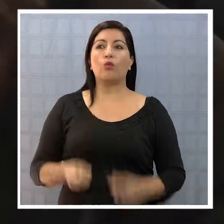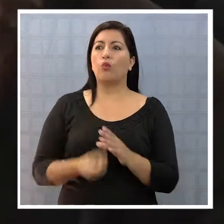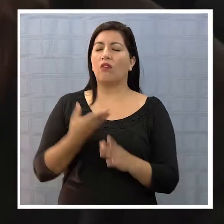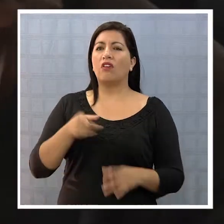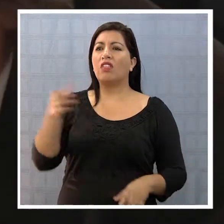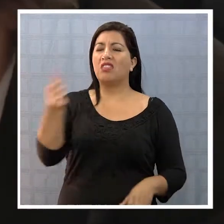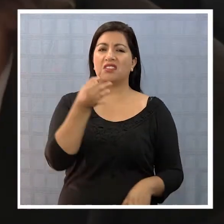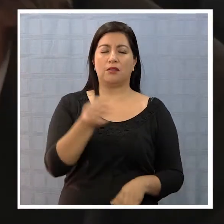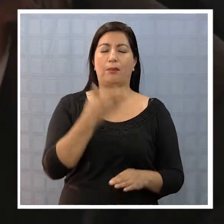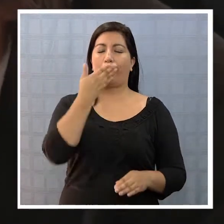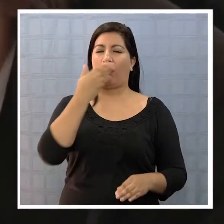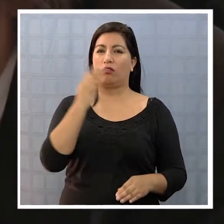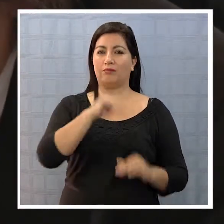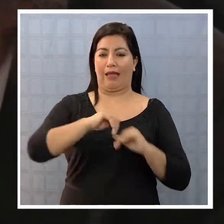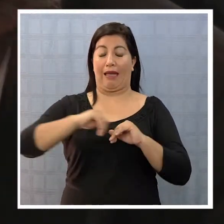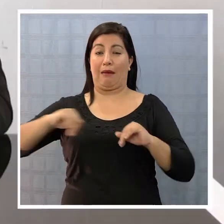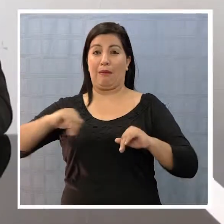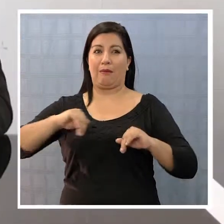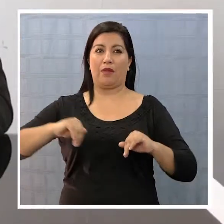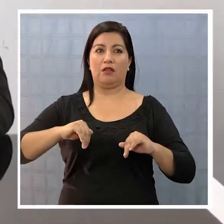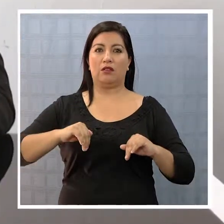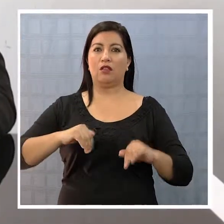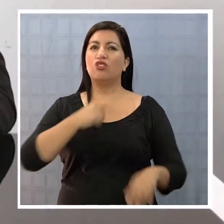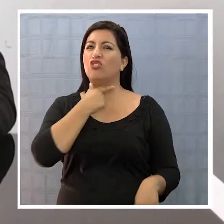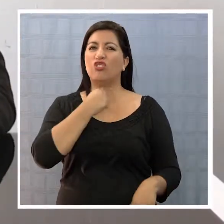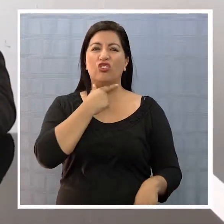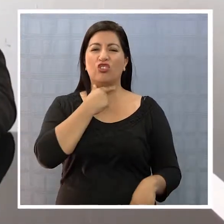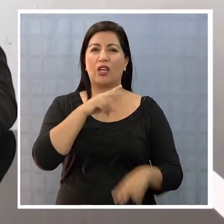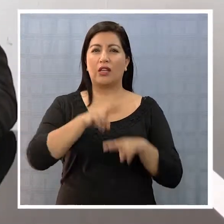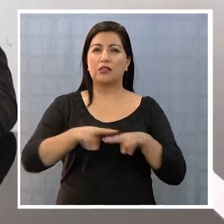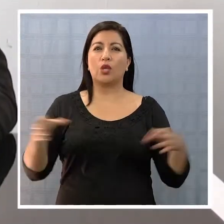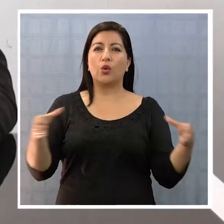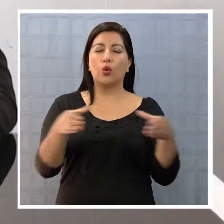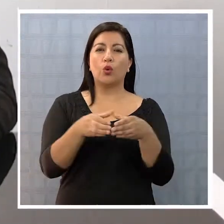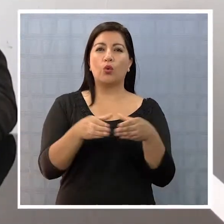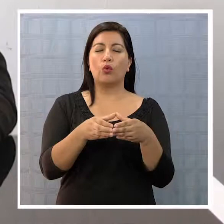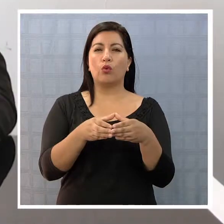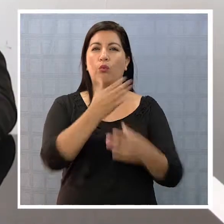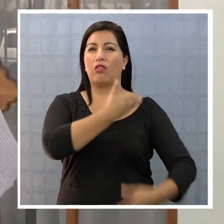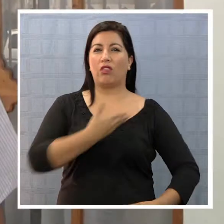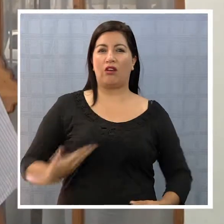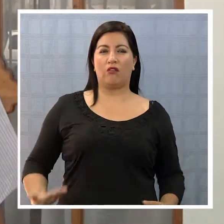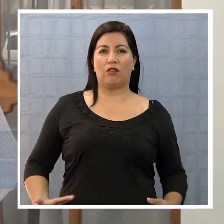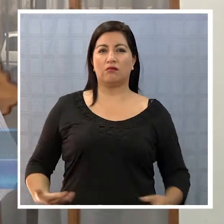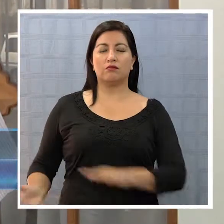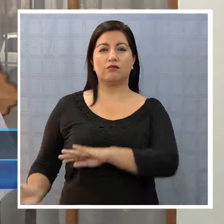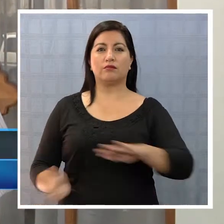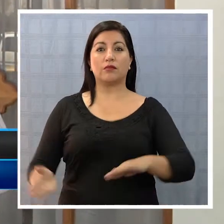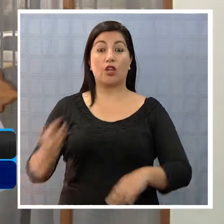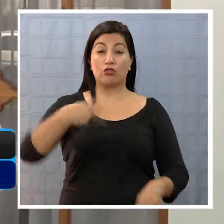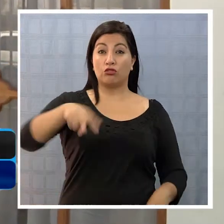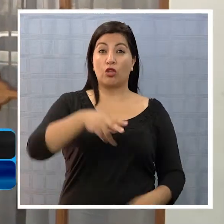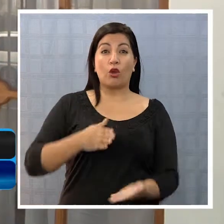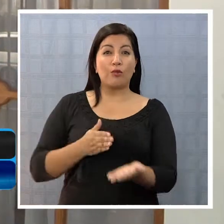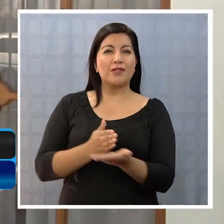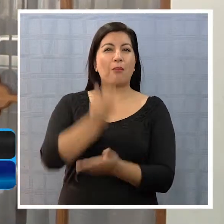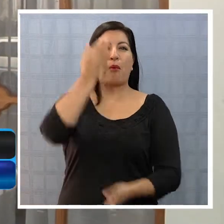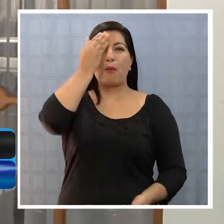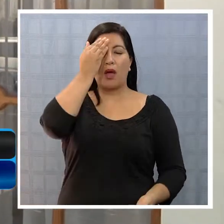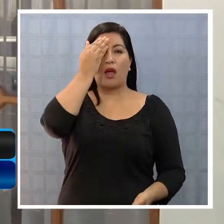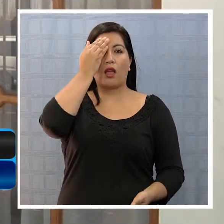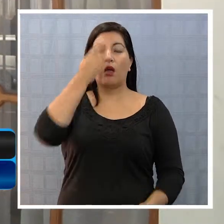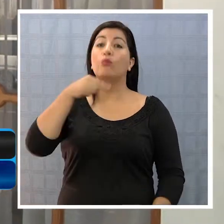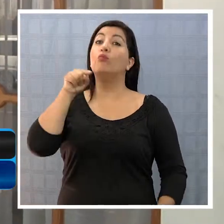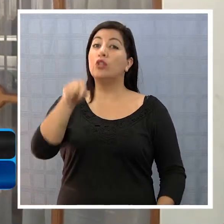no siga con el ánimo de armar un equipo de gobierno santojo. Creo que estamos partiendo mal y eso me preocupa, por eso yo he instado